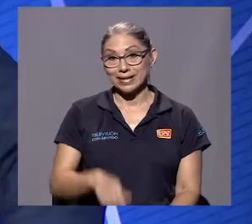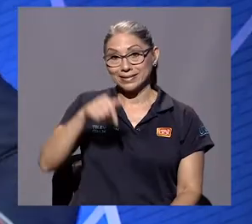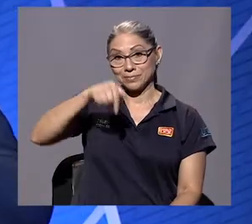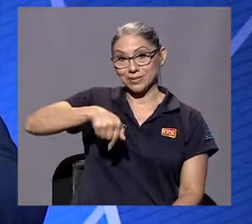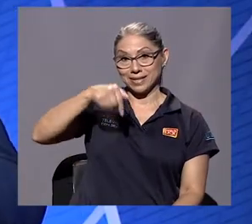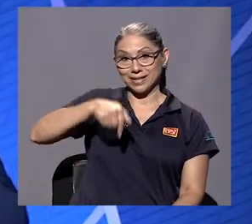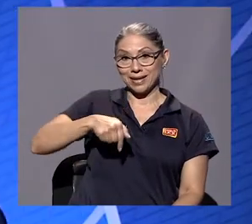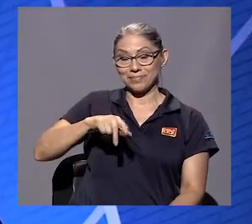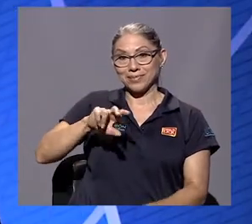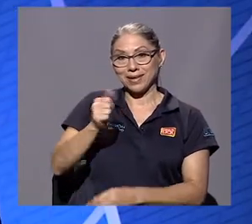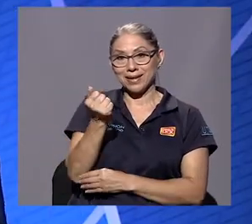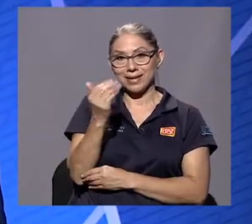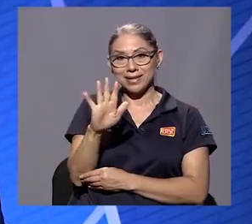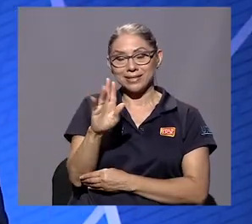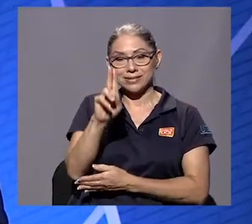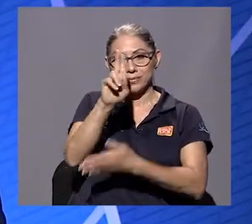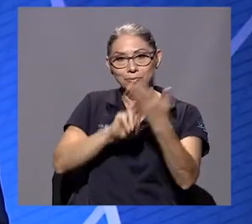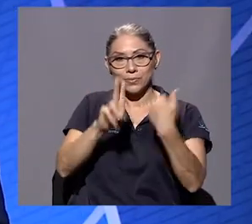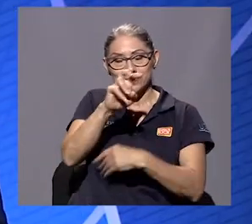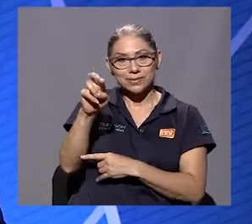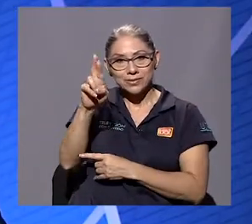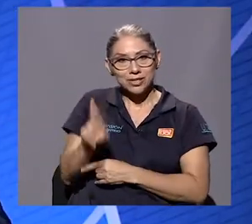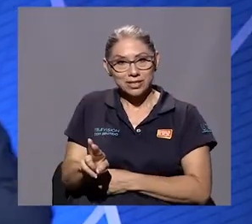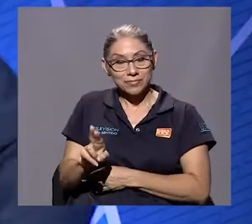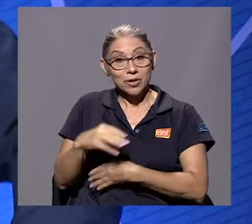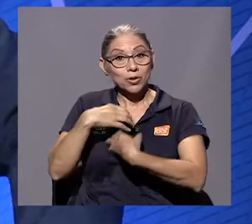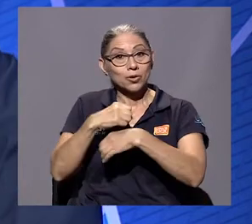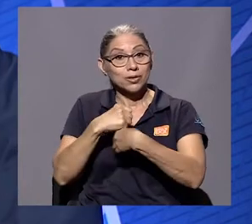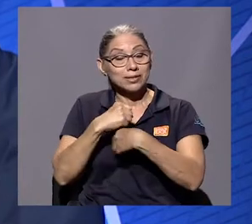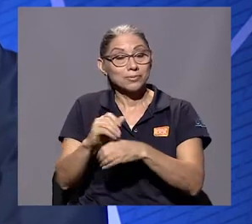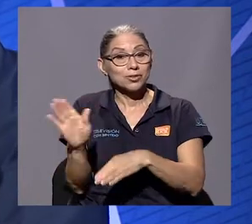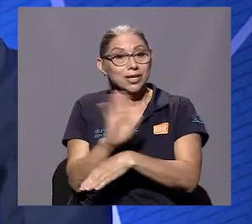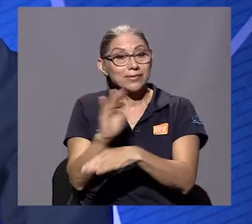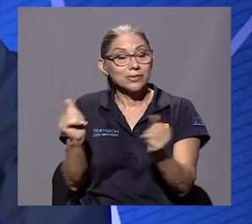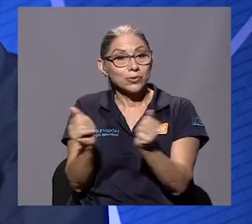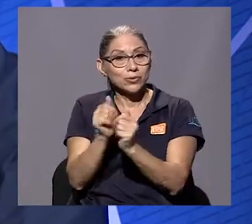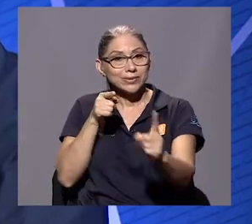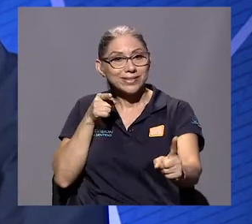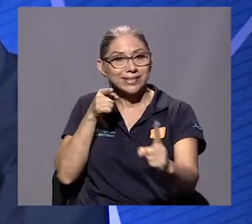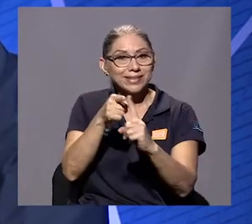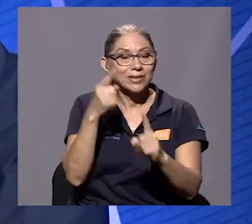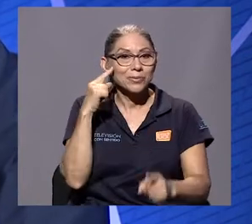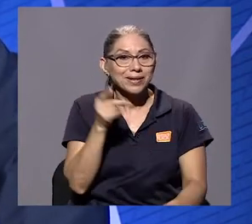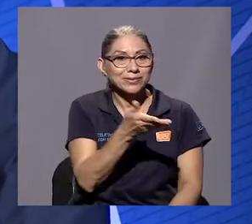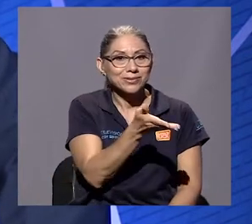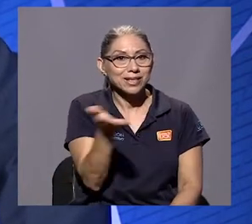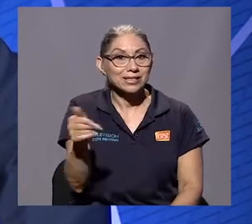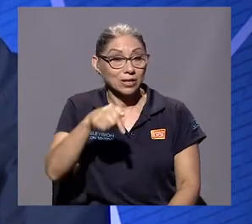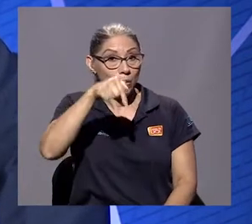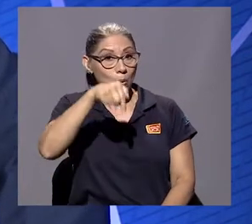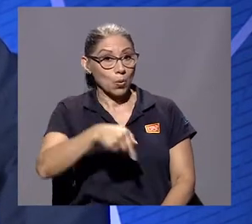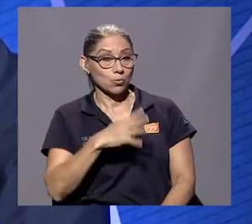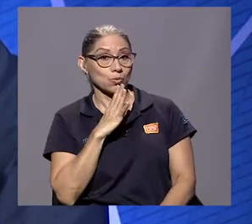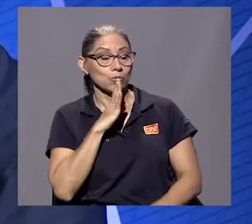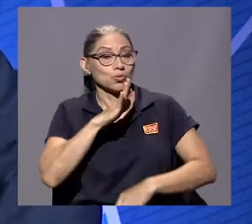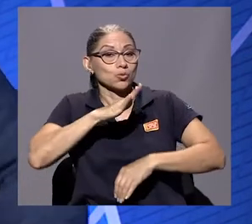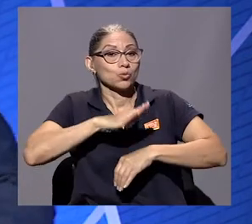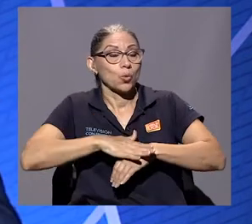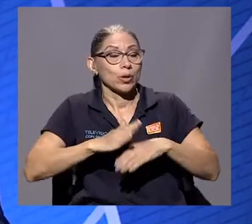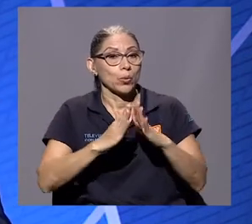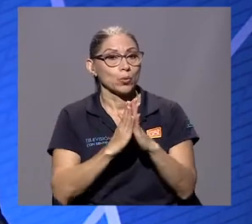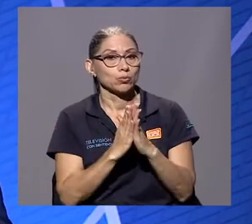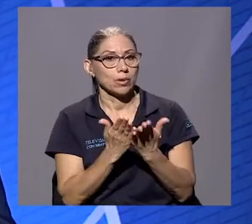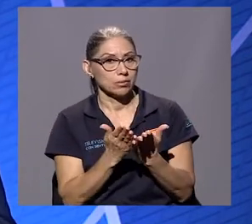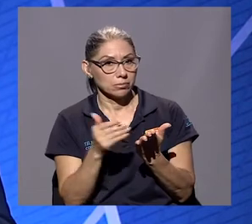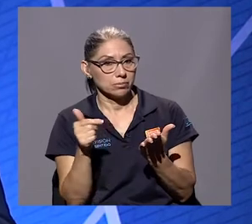Estamos acá desde los estudios del Canal 15, Universidad de Costa Rica, donde hacemos para ustedes Televisión con Sentido. Hoy tengo el gusto de conversar